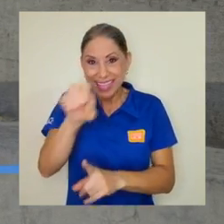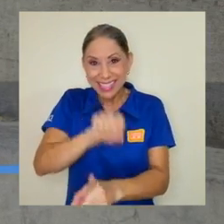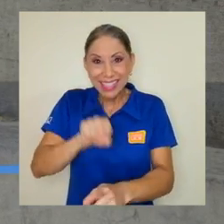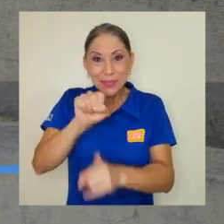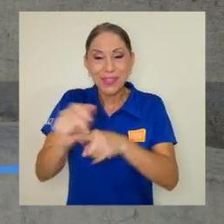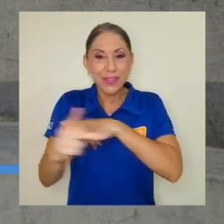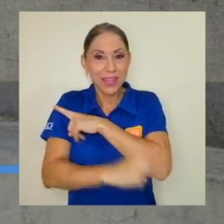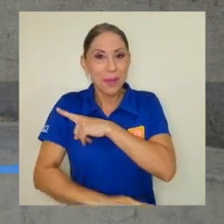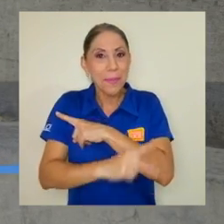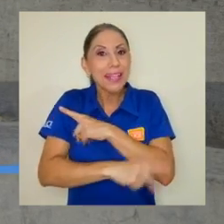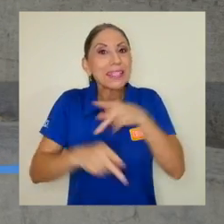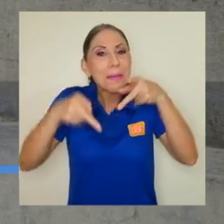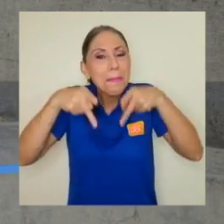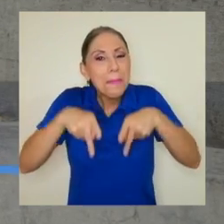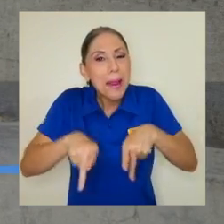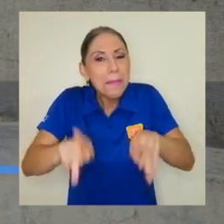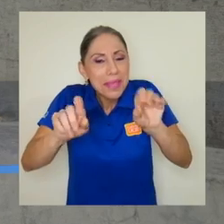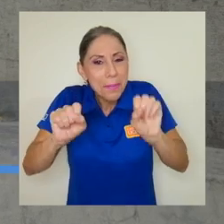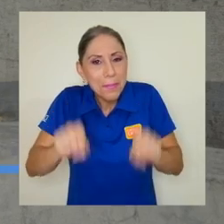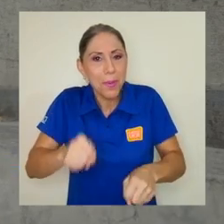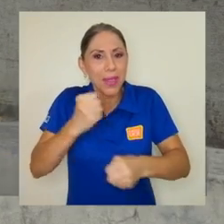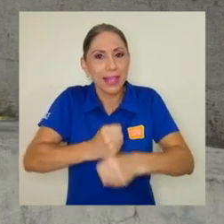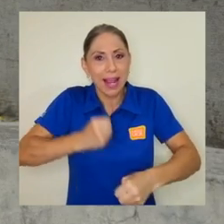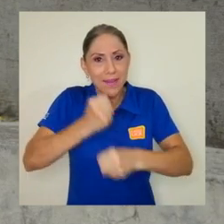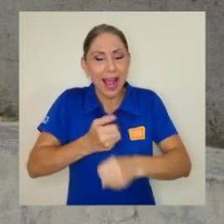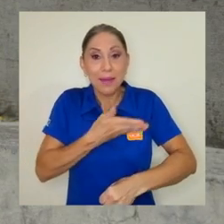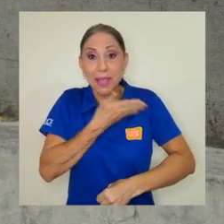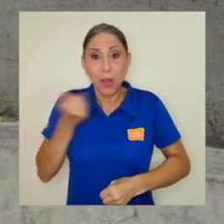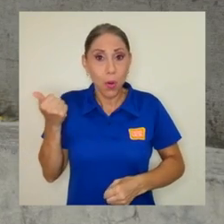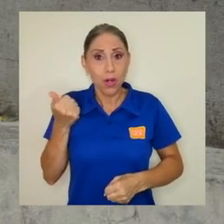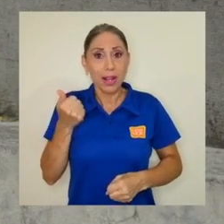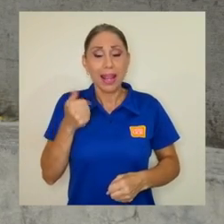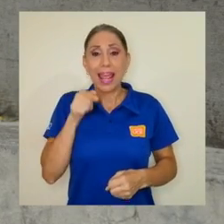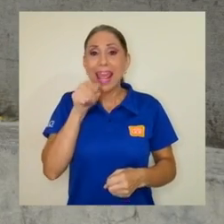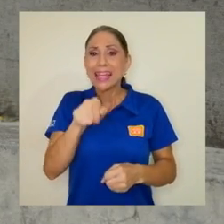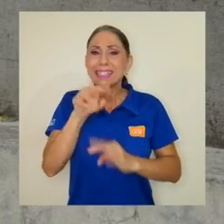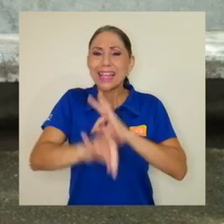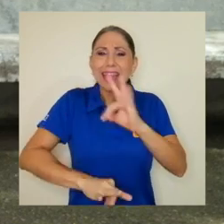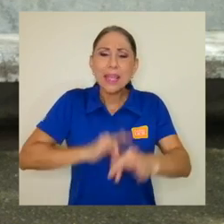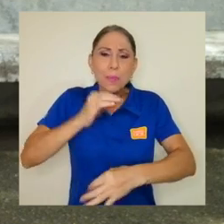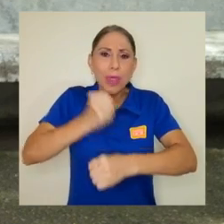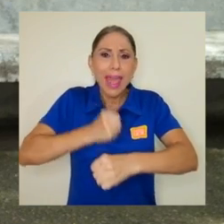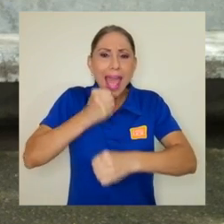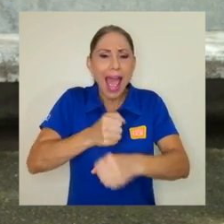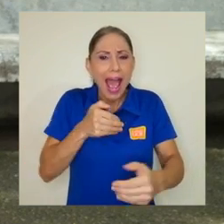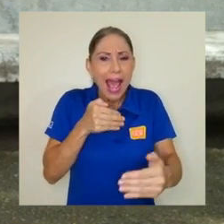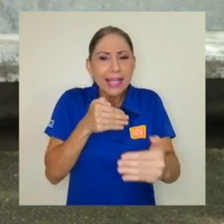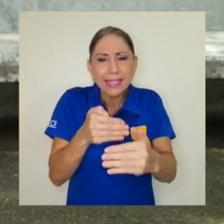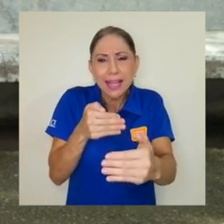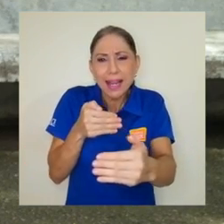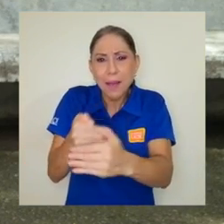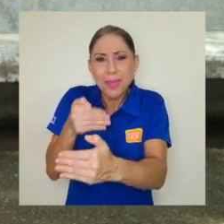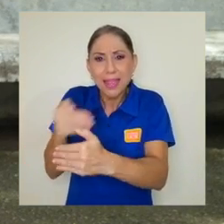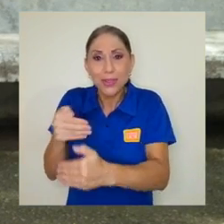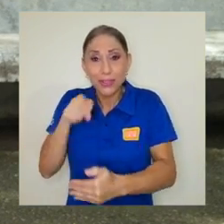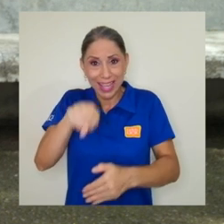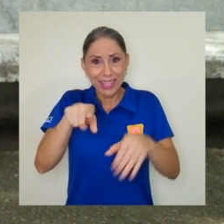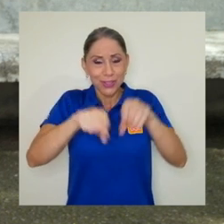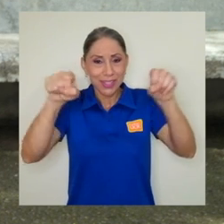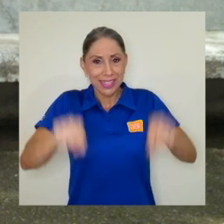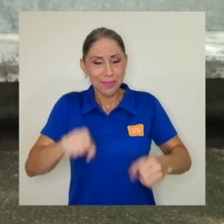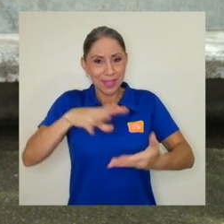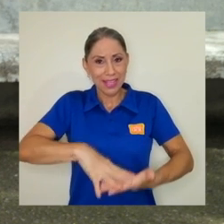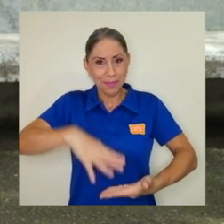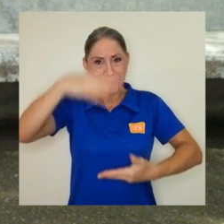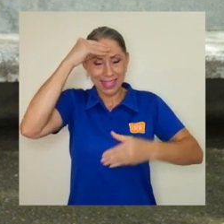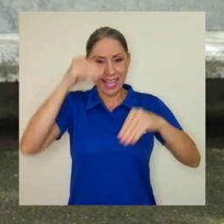permitan poder trabajar mejor este tipo de acercamientos, en estos aprendizajes, en estos sistemas de